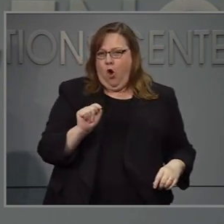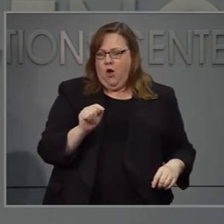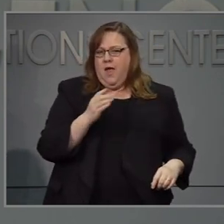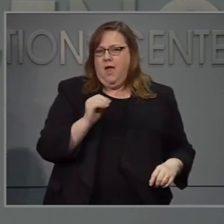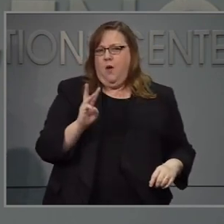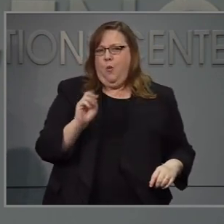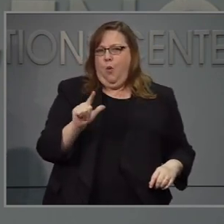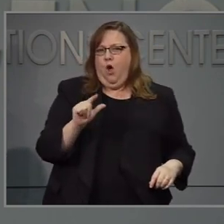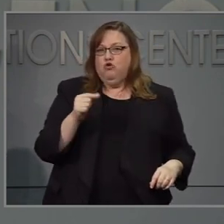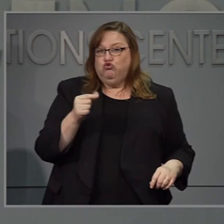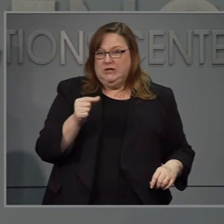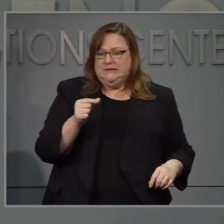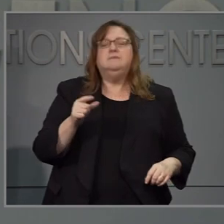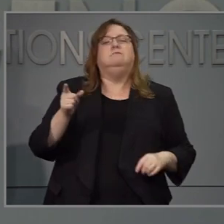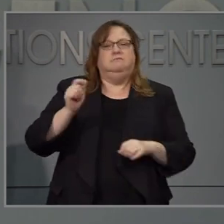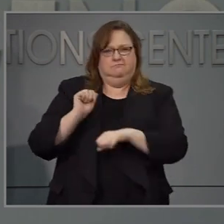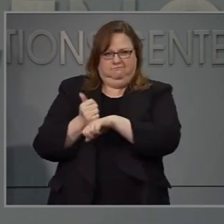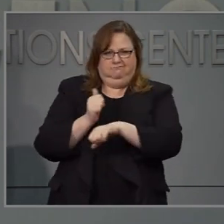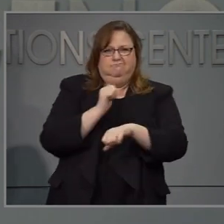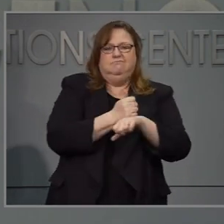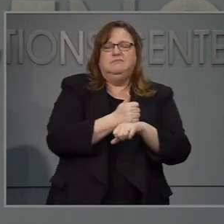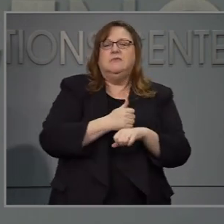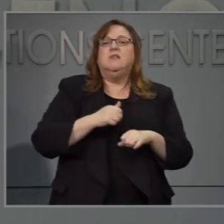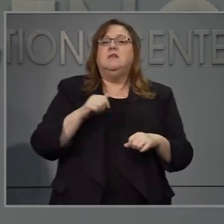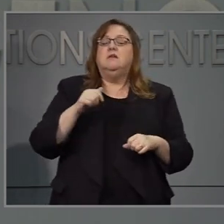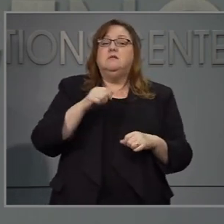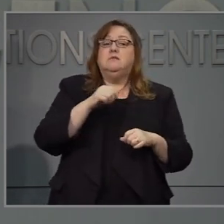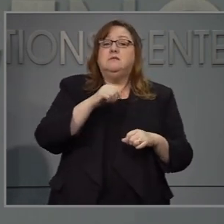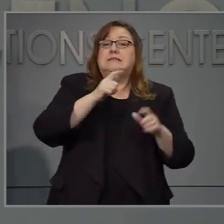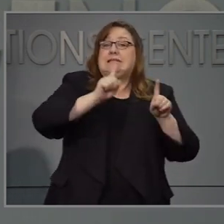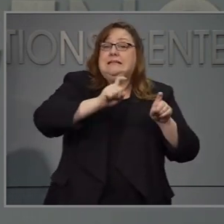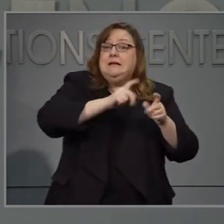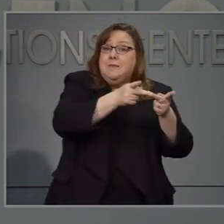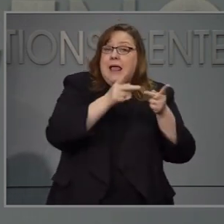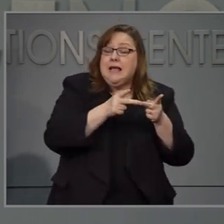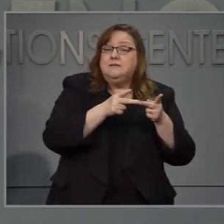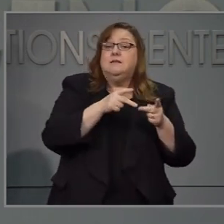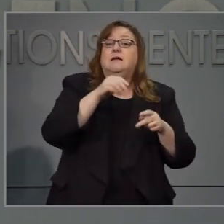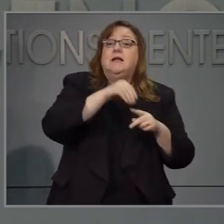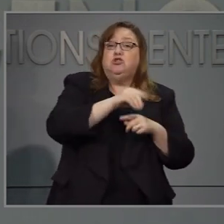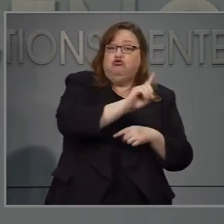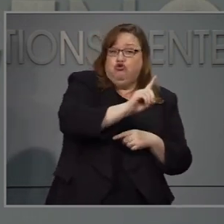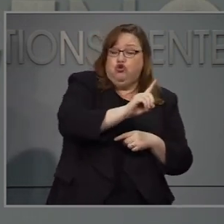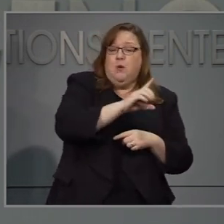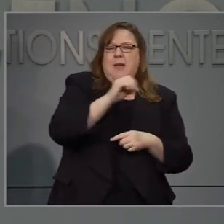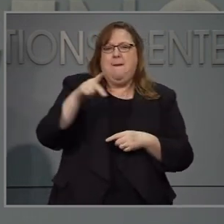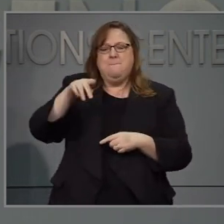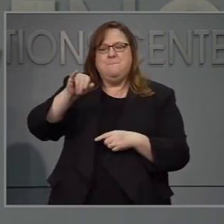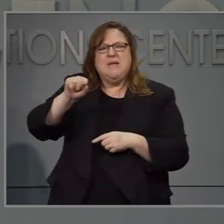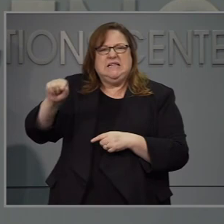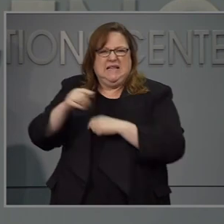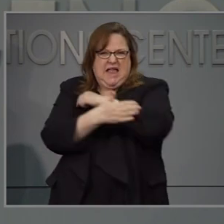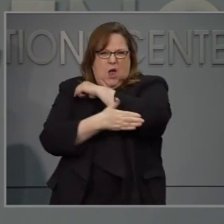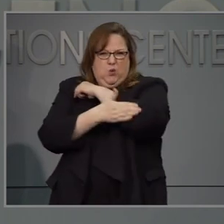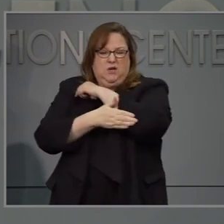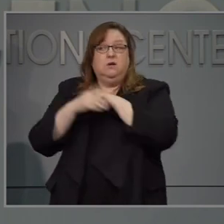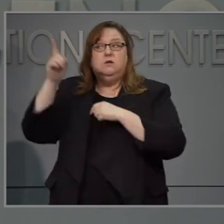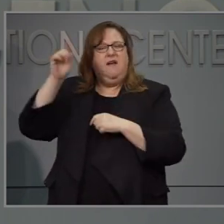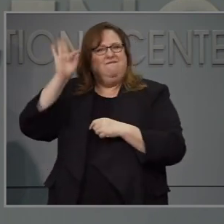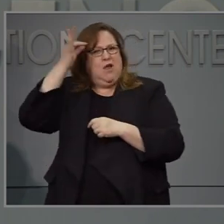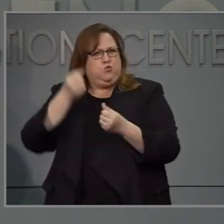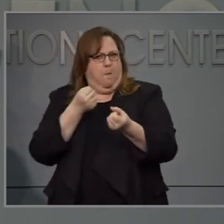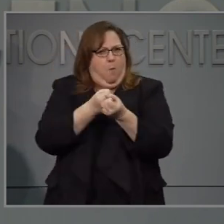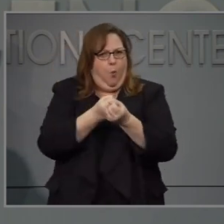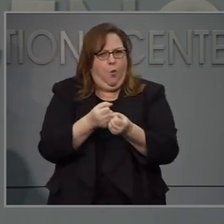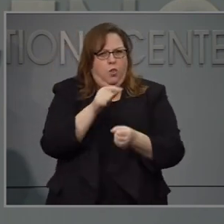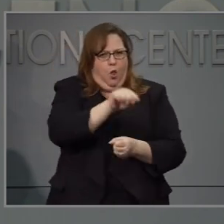han abierto sitios con apoyo del federal para hacer pruebas en Durham y en el condado de Pitt. Posteriormente este mes,